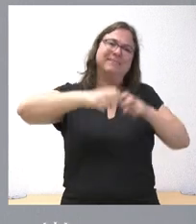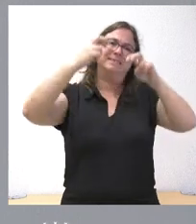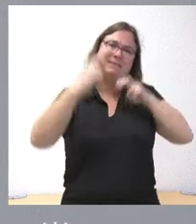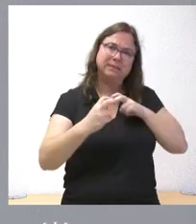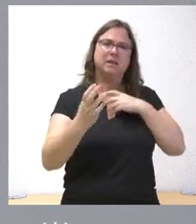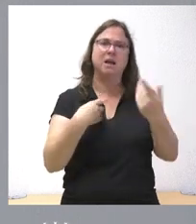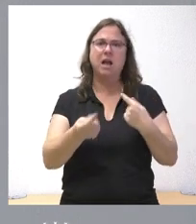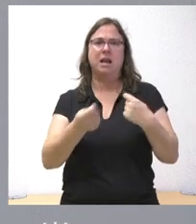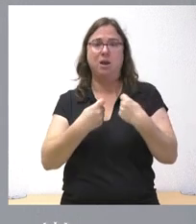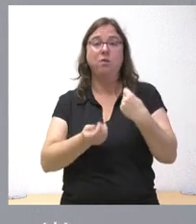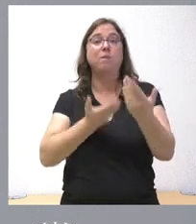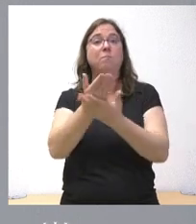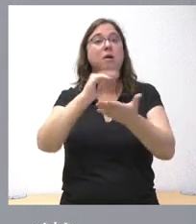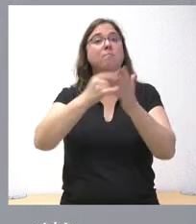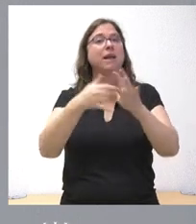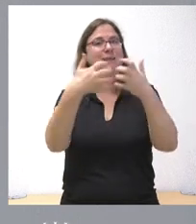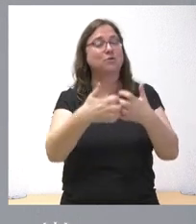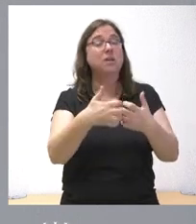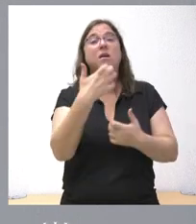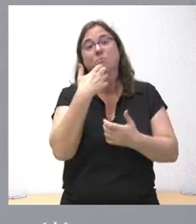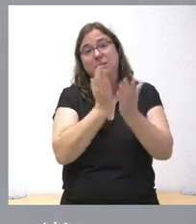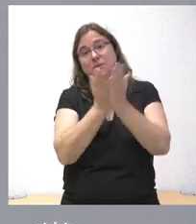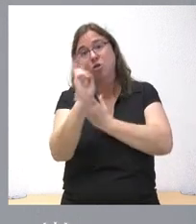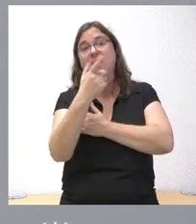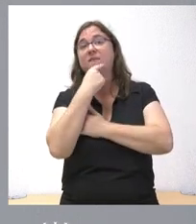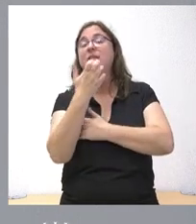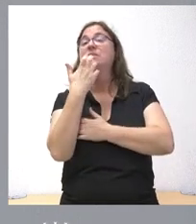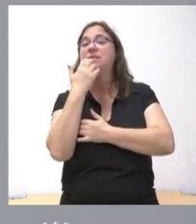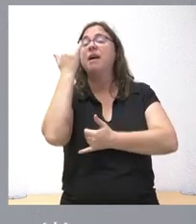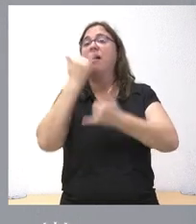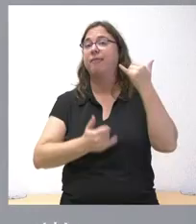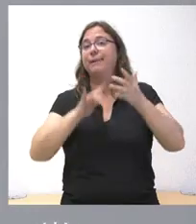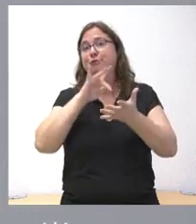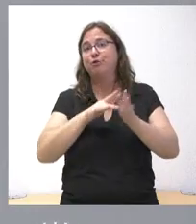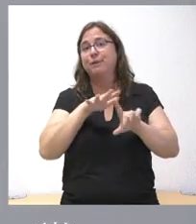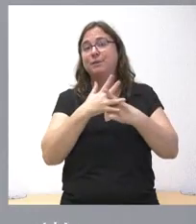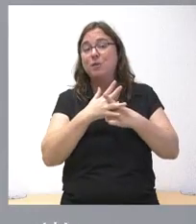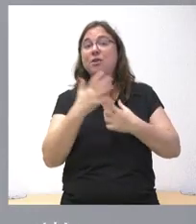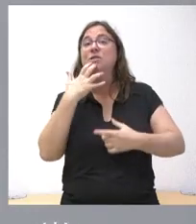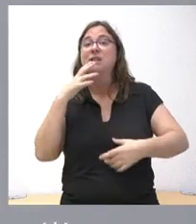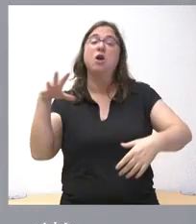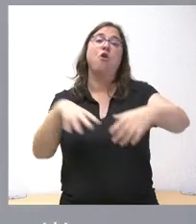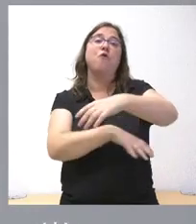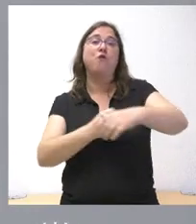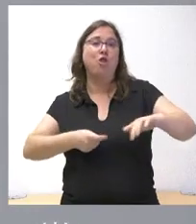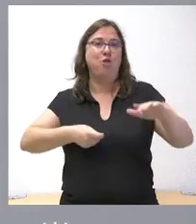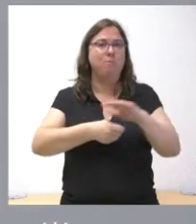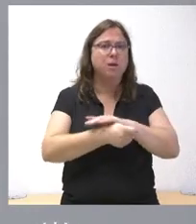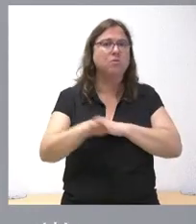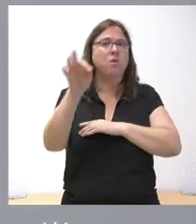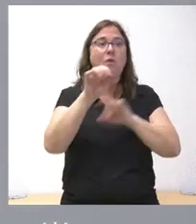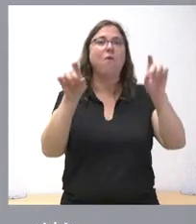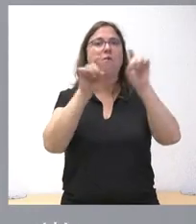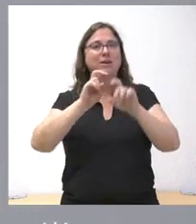un plan industrial y que, en todo caso, facilite la posibilidad de que, si finalmente se encontrara algún fondo de inversión o se encontrara alguna